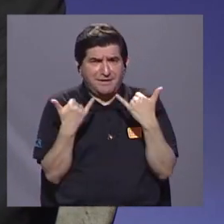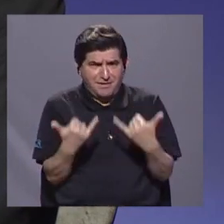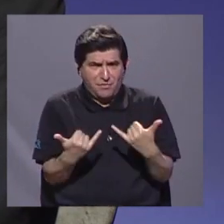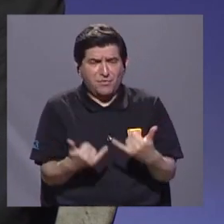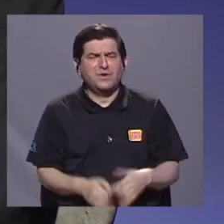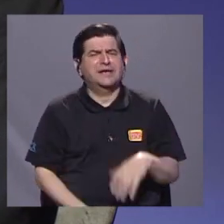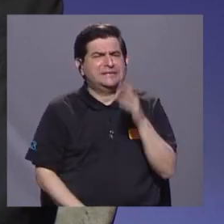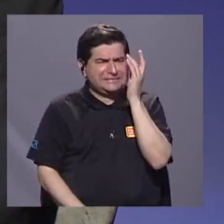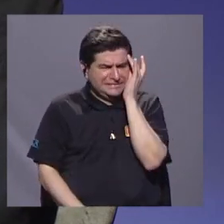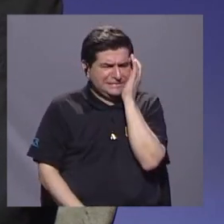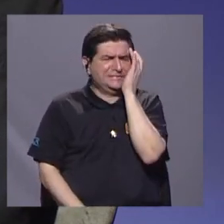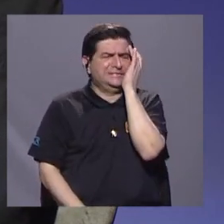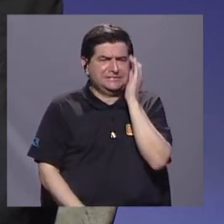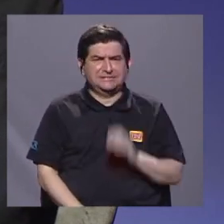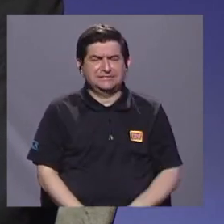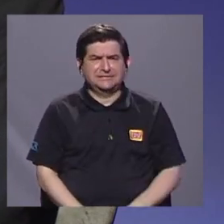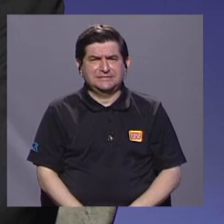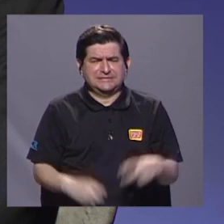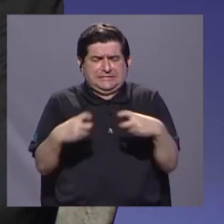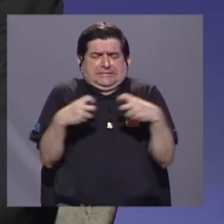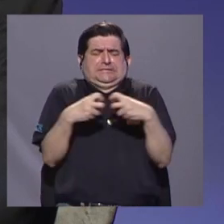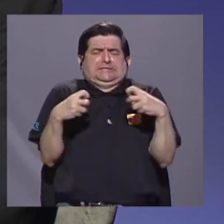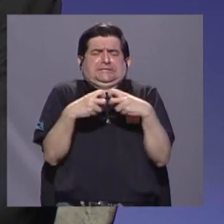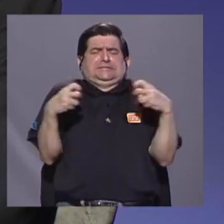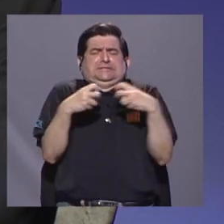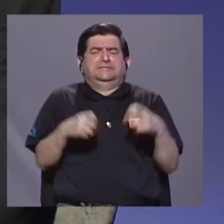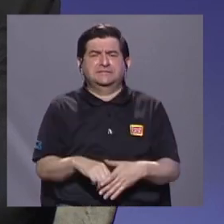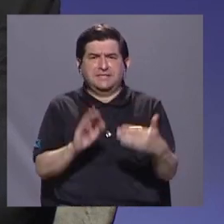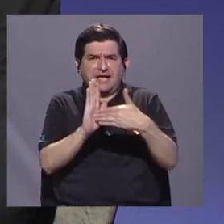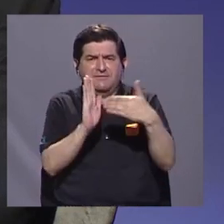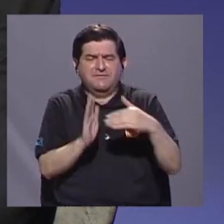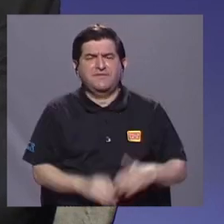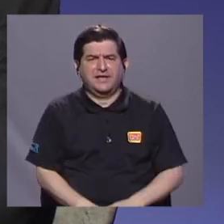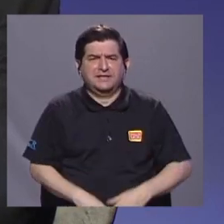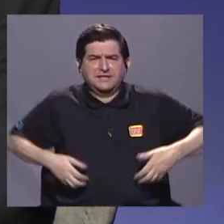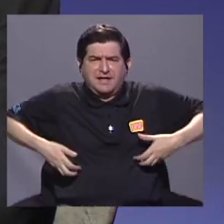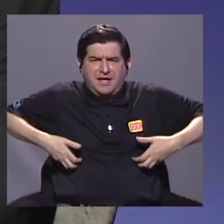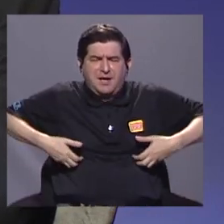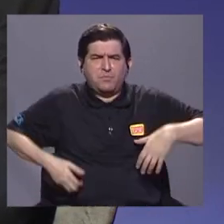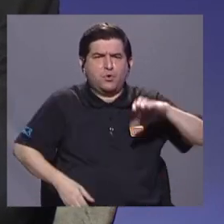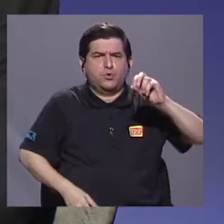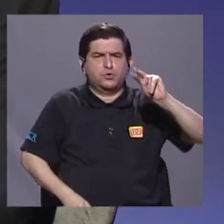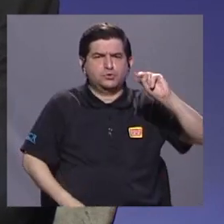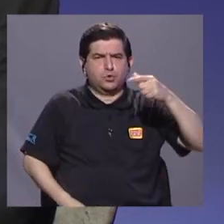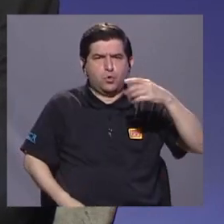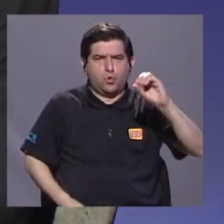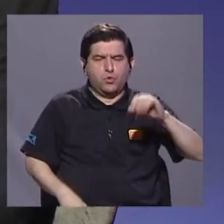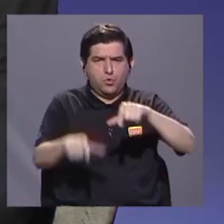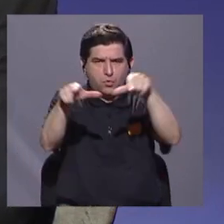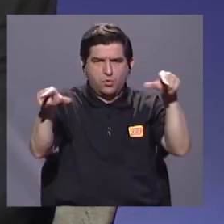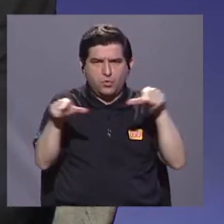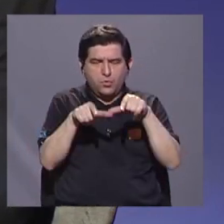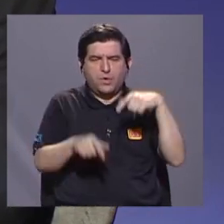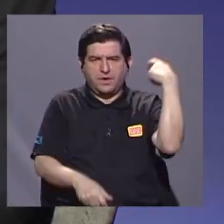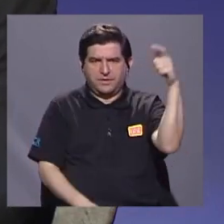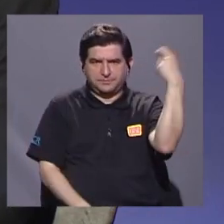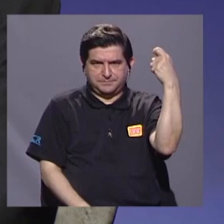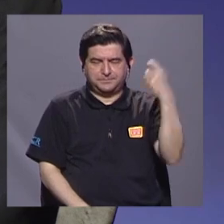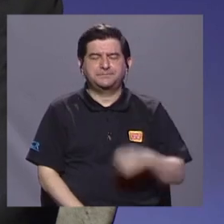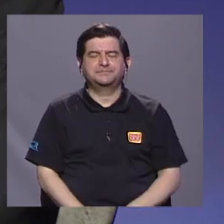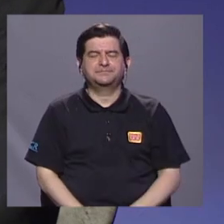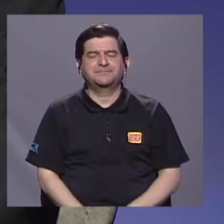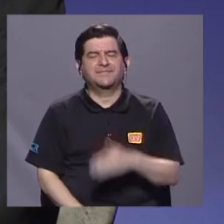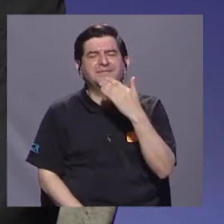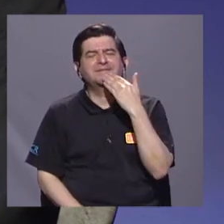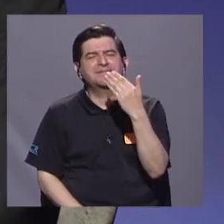muchísima preocupación, electrocución de monos Congo en la zona de Guanacaste. Ronald,